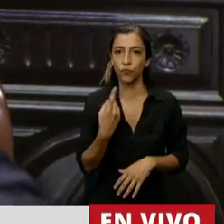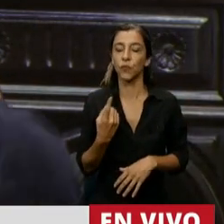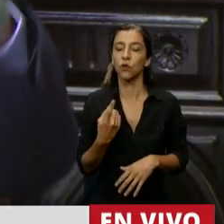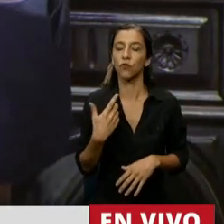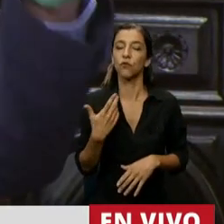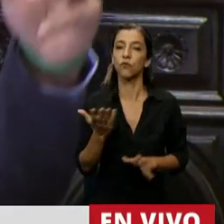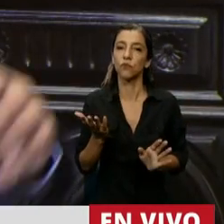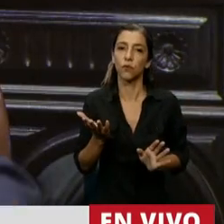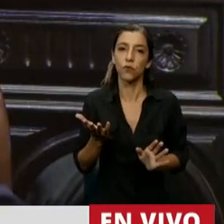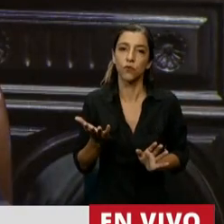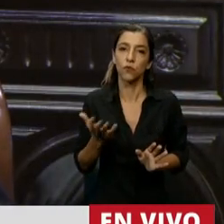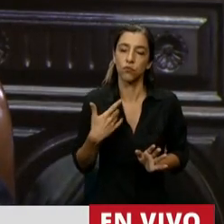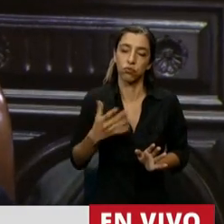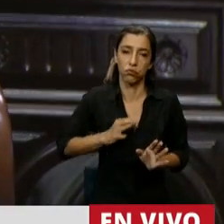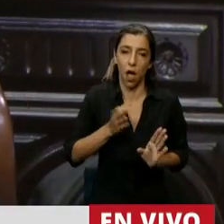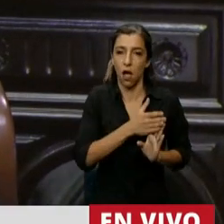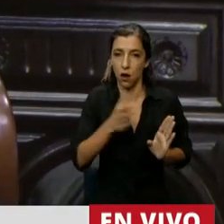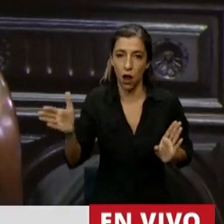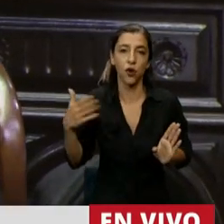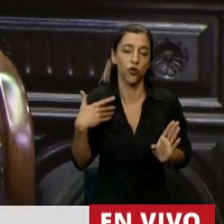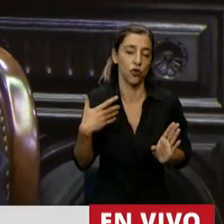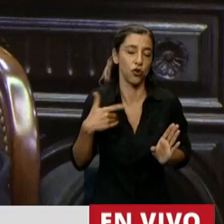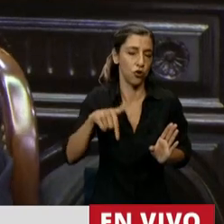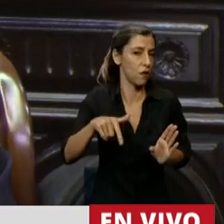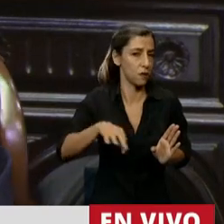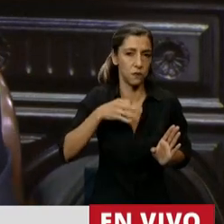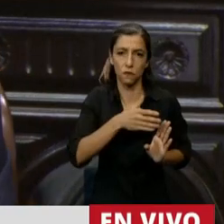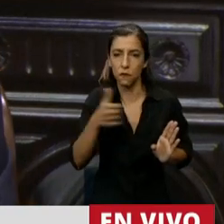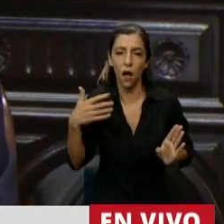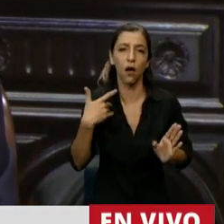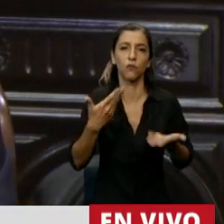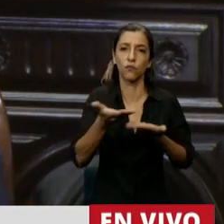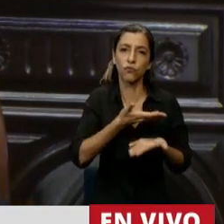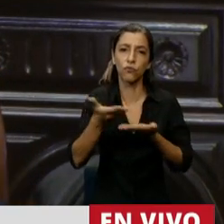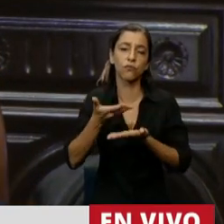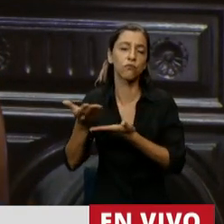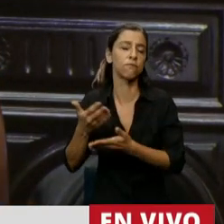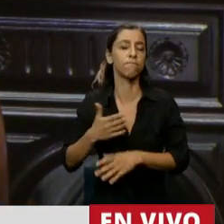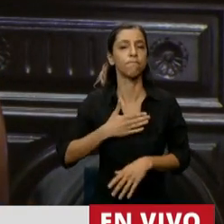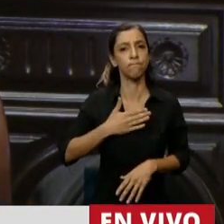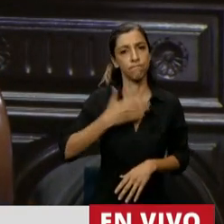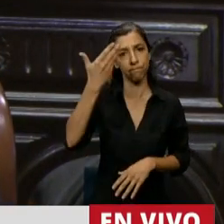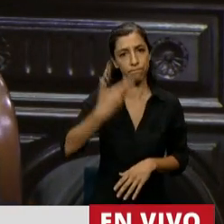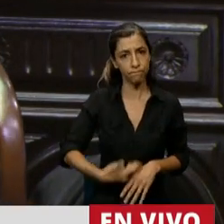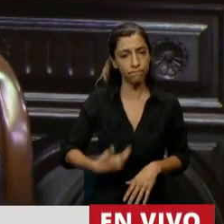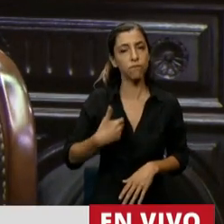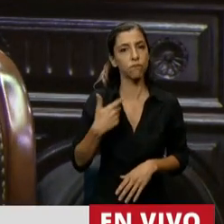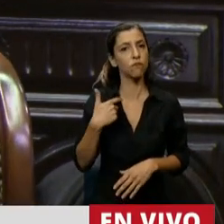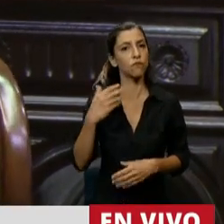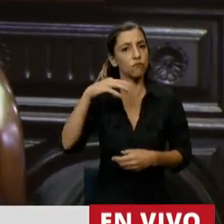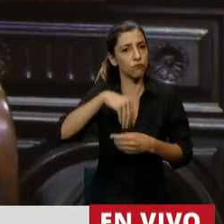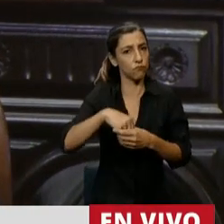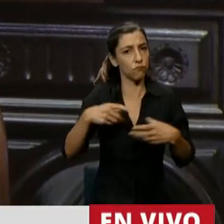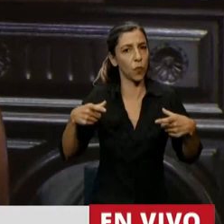a lo largo de todo el año 2020. En lo personal, me tocó integrar